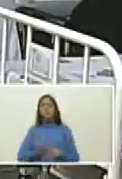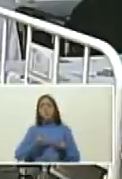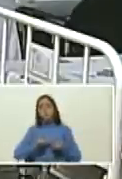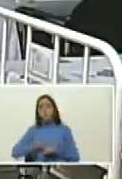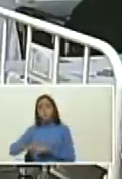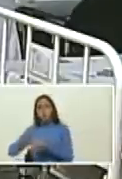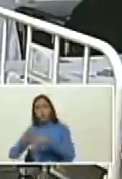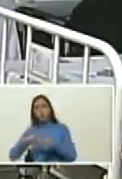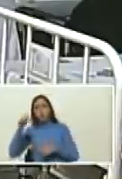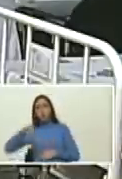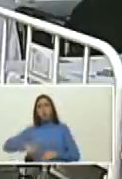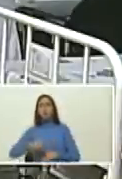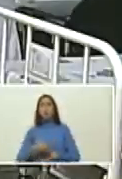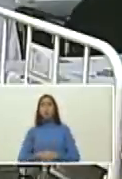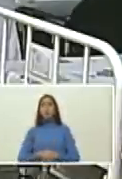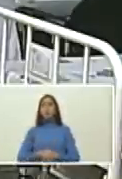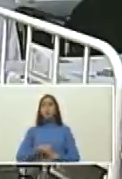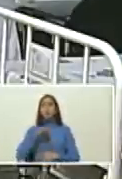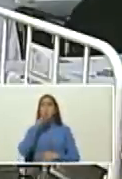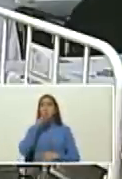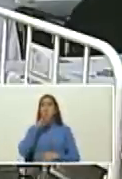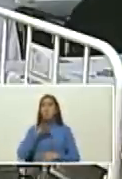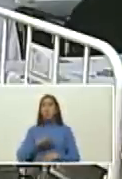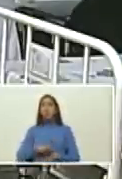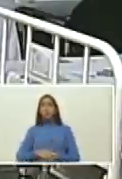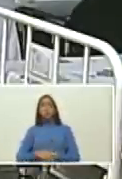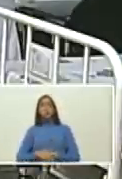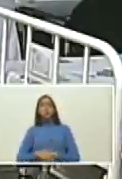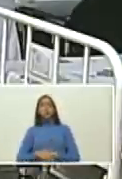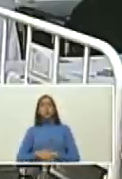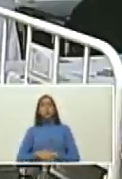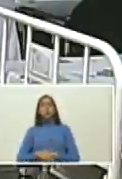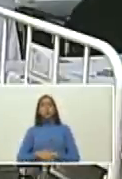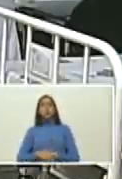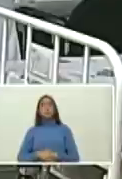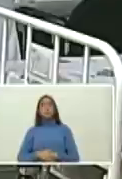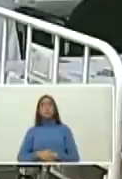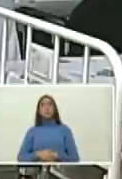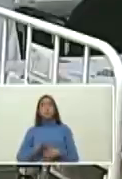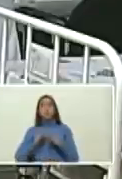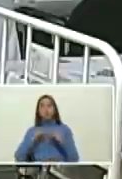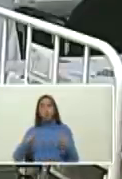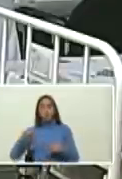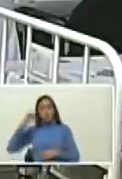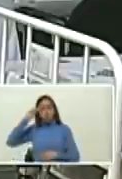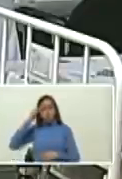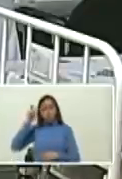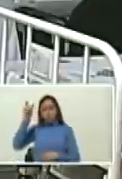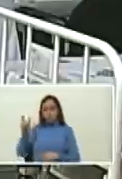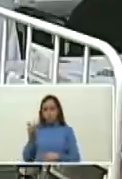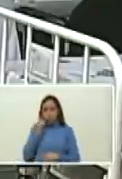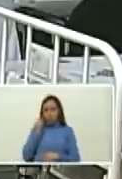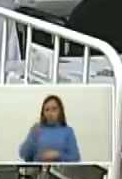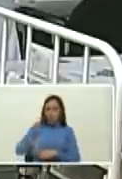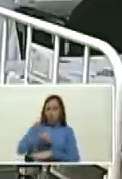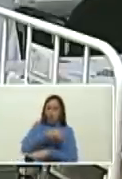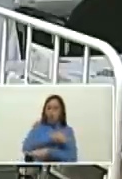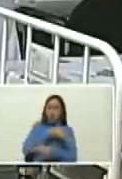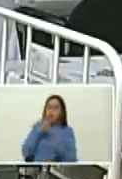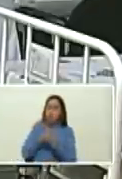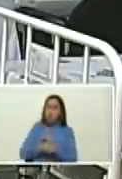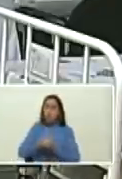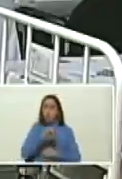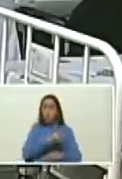Pintosalina bueno la historia de este viejo Mesones todos la recordamos en aquellos días del